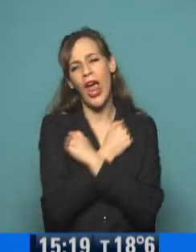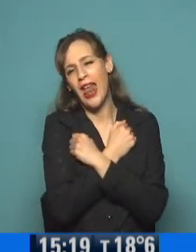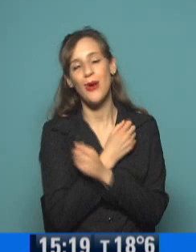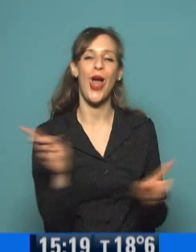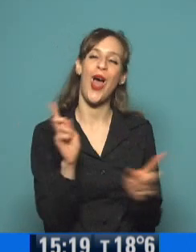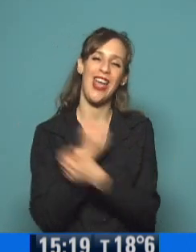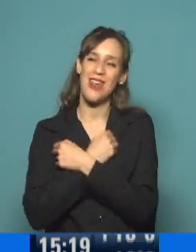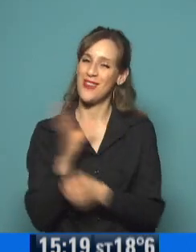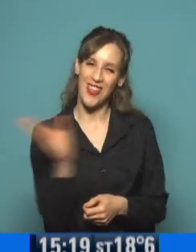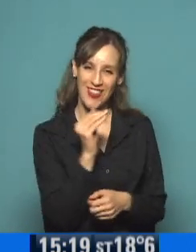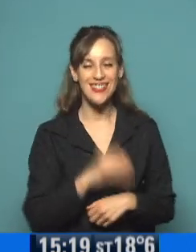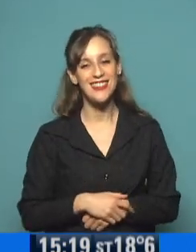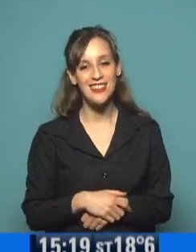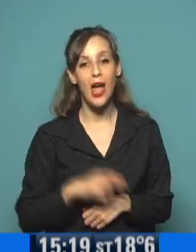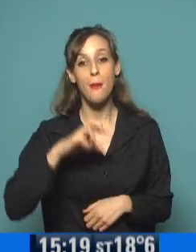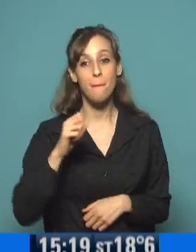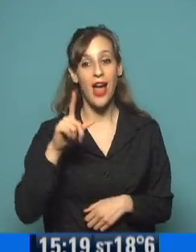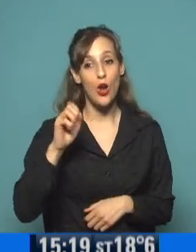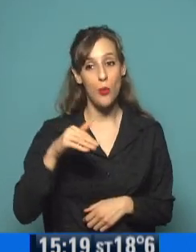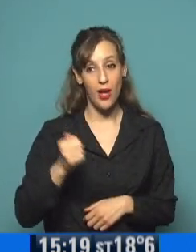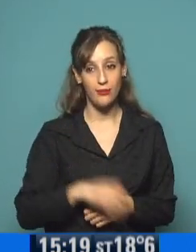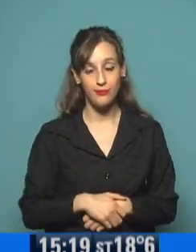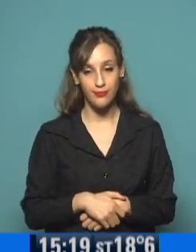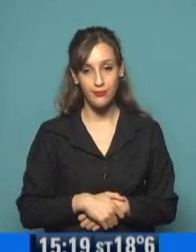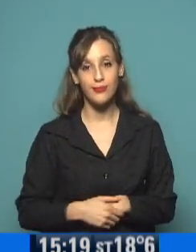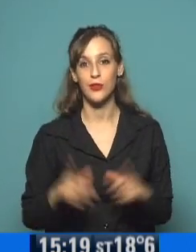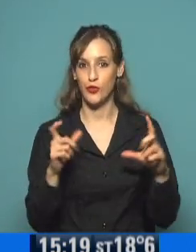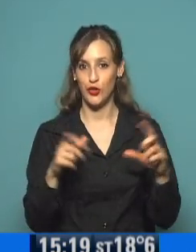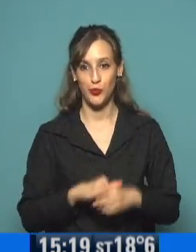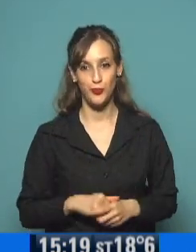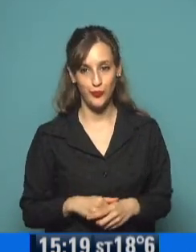Julieta! Queremos mucho a todos. ¡Paloma! Foto de la foto.